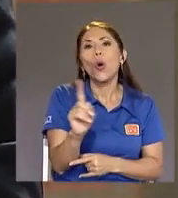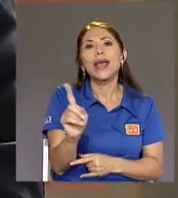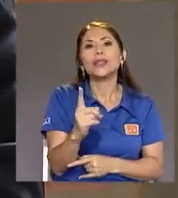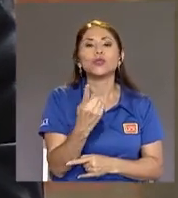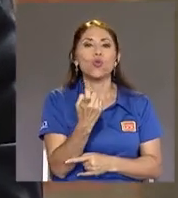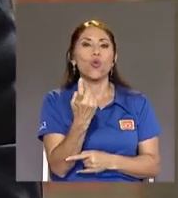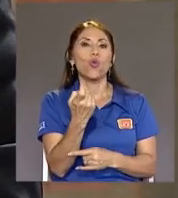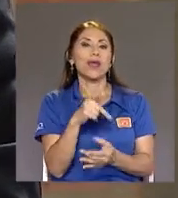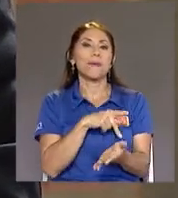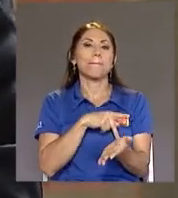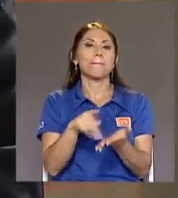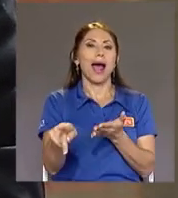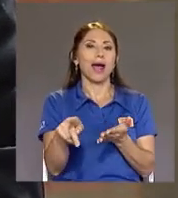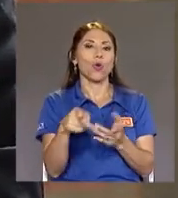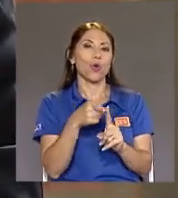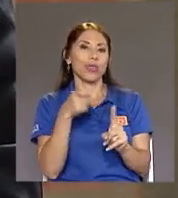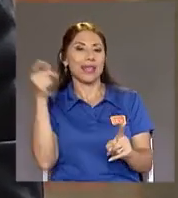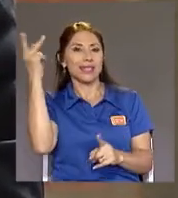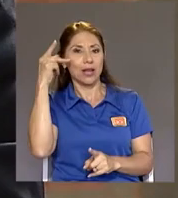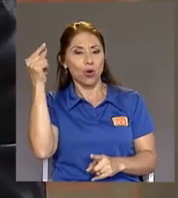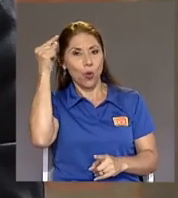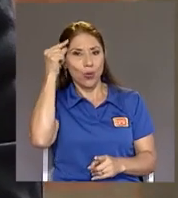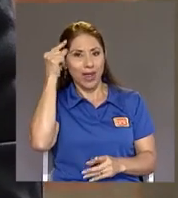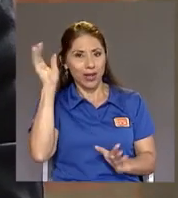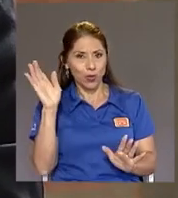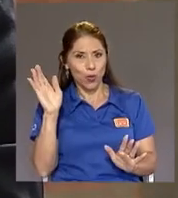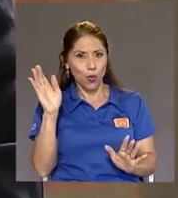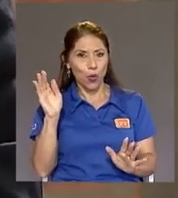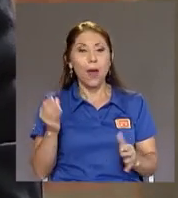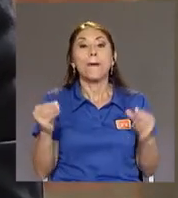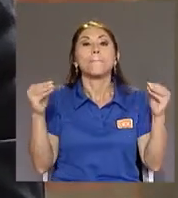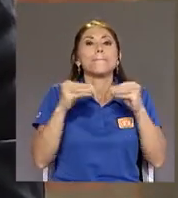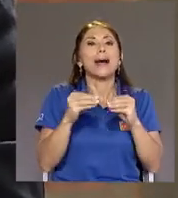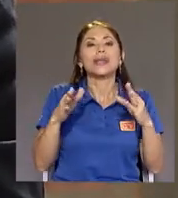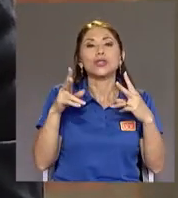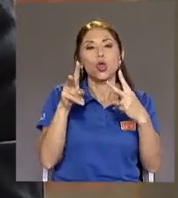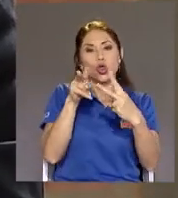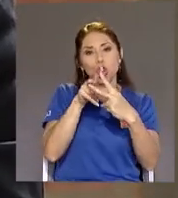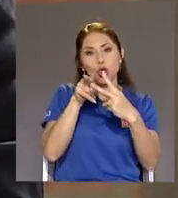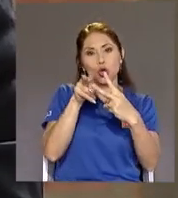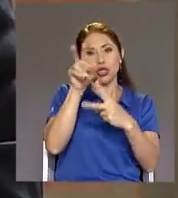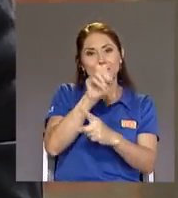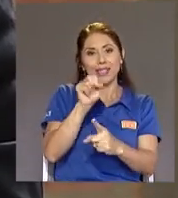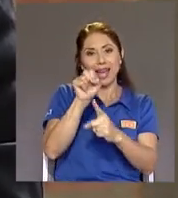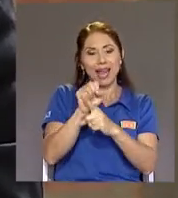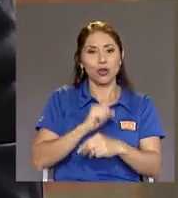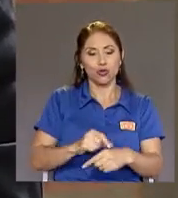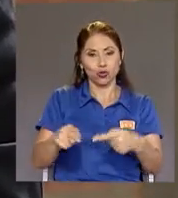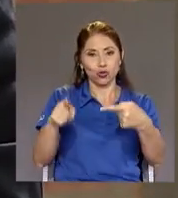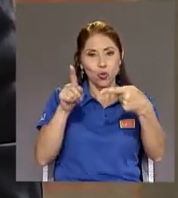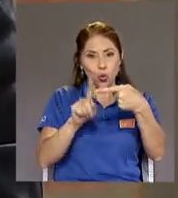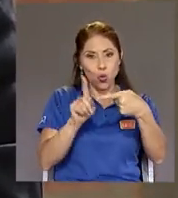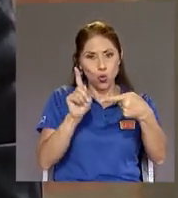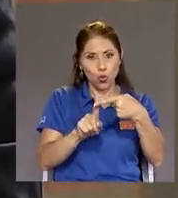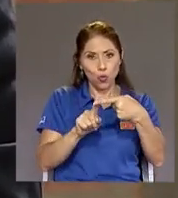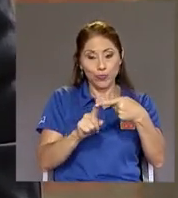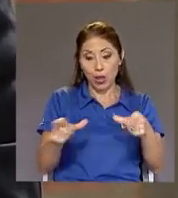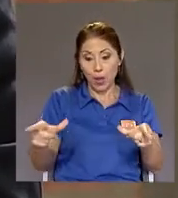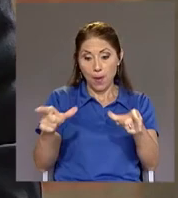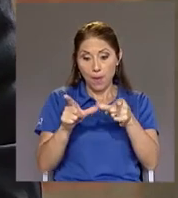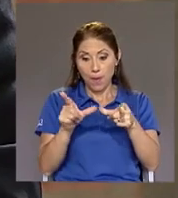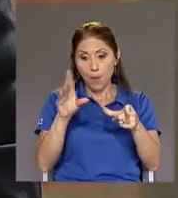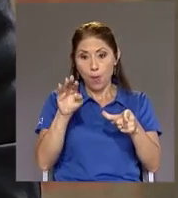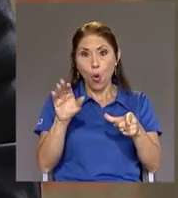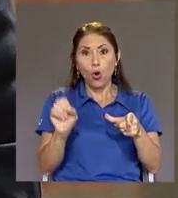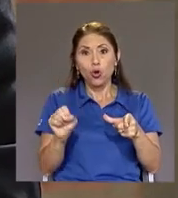puro Del gobierno Sino más Dos escenarios Uno Que donde los bonos Pierden atractivo En el mercado